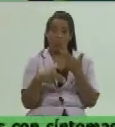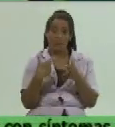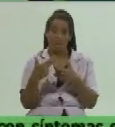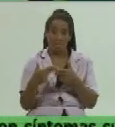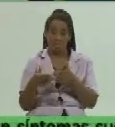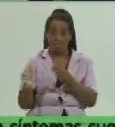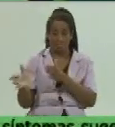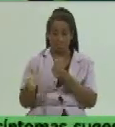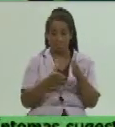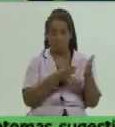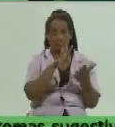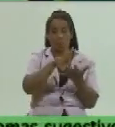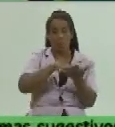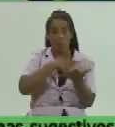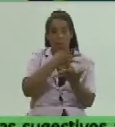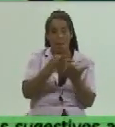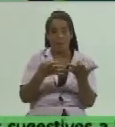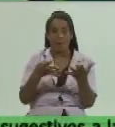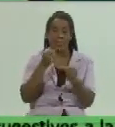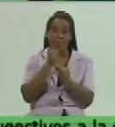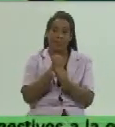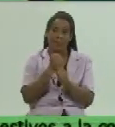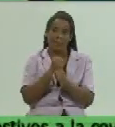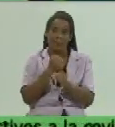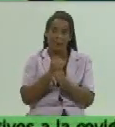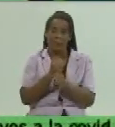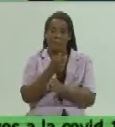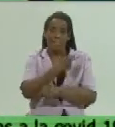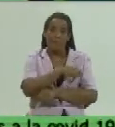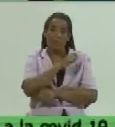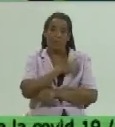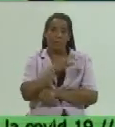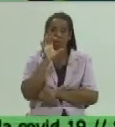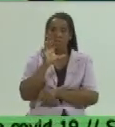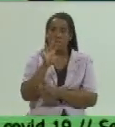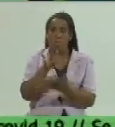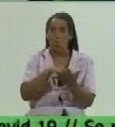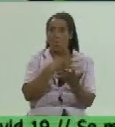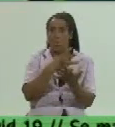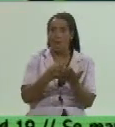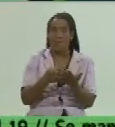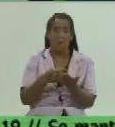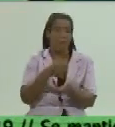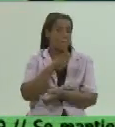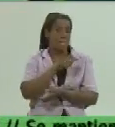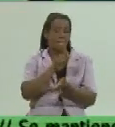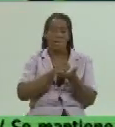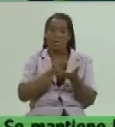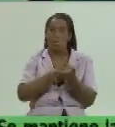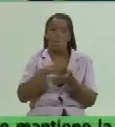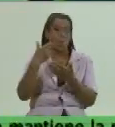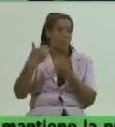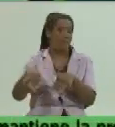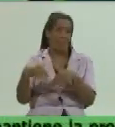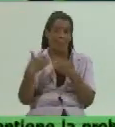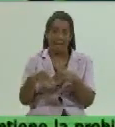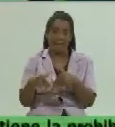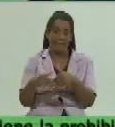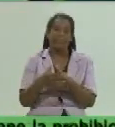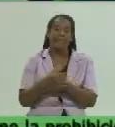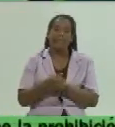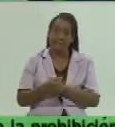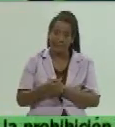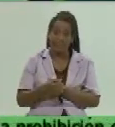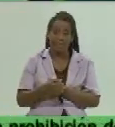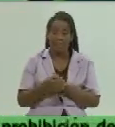trabajo de la inspección la población se ha quejado que en determinado horario ya la inspección no está en la calle y hemos desplazado dentro